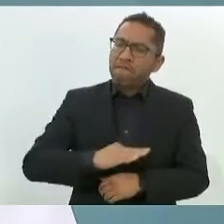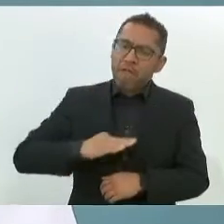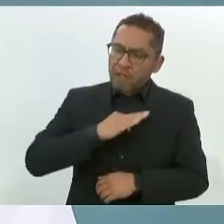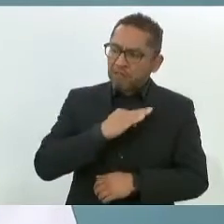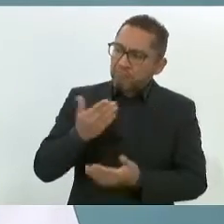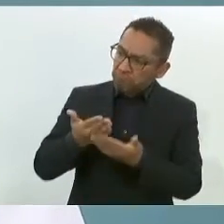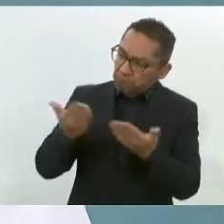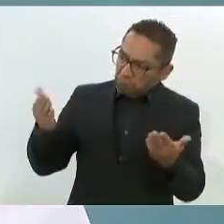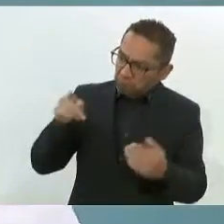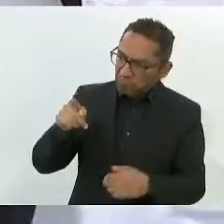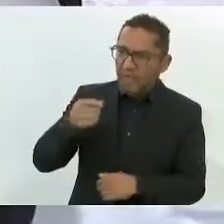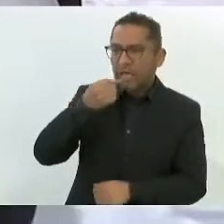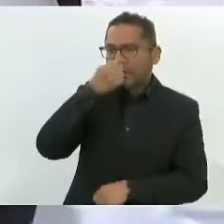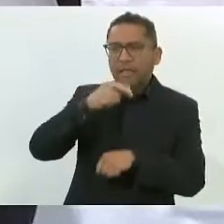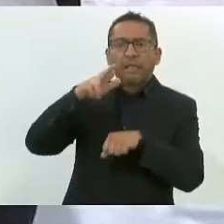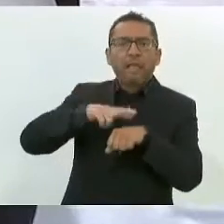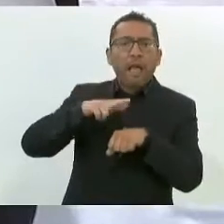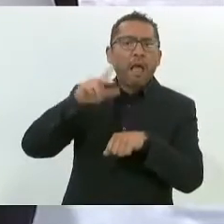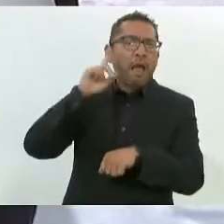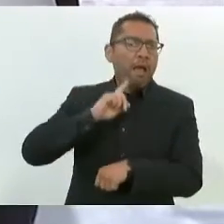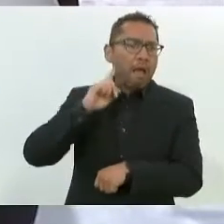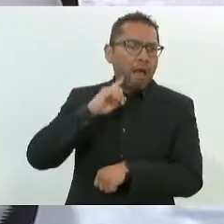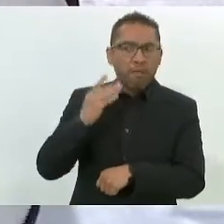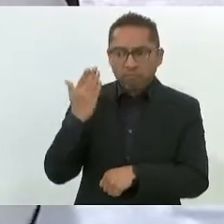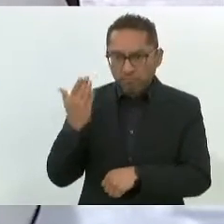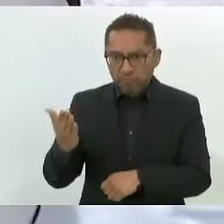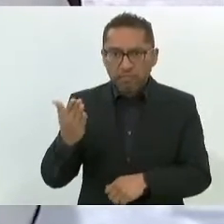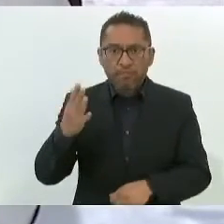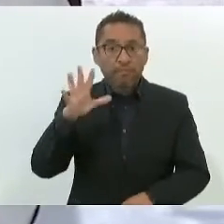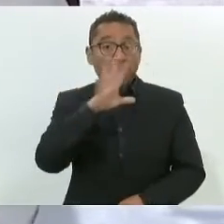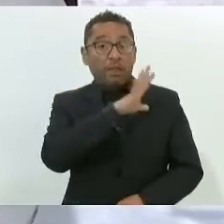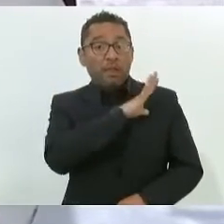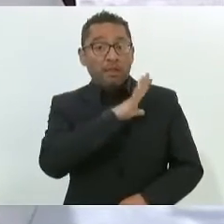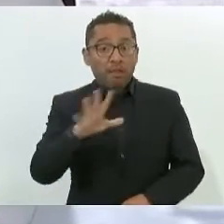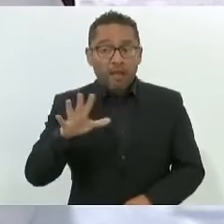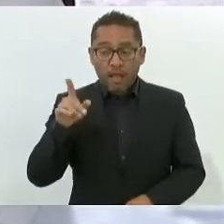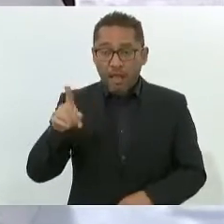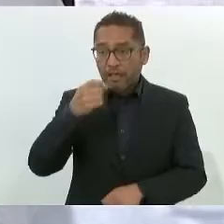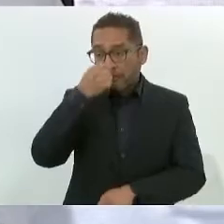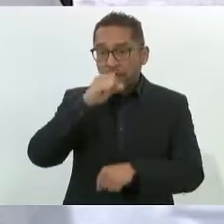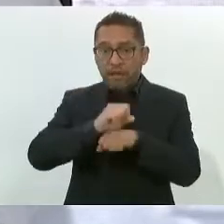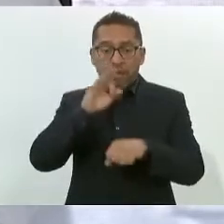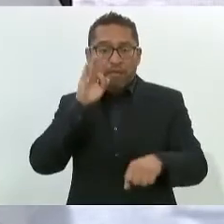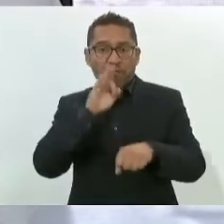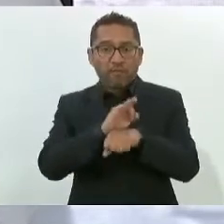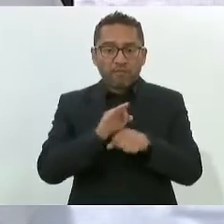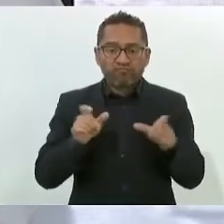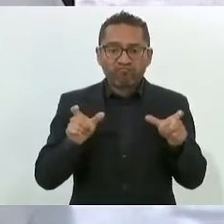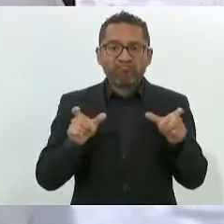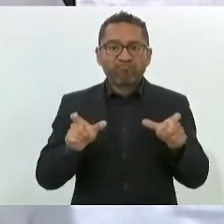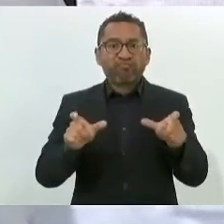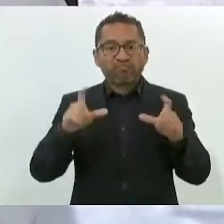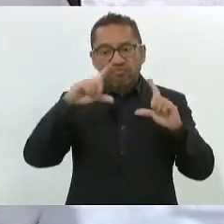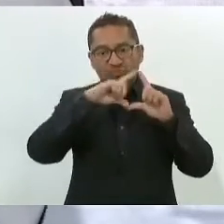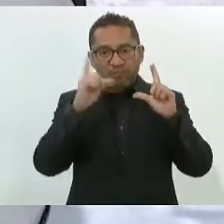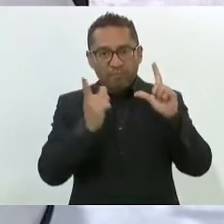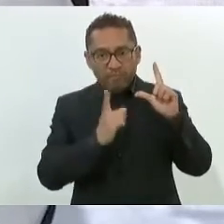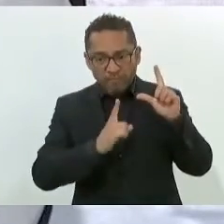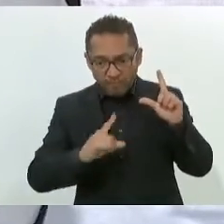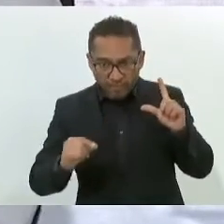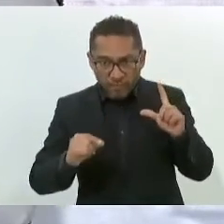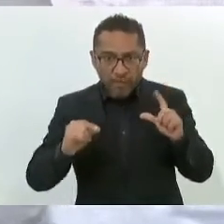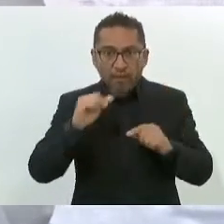Secretaria. Al General Sandoval, Secretario de la Defensa Nacional. Al Almirante